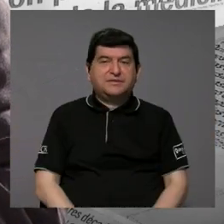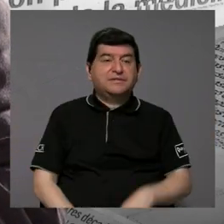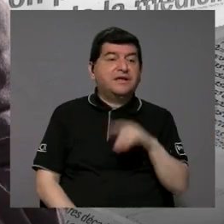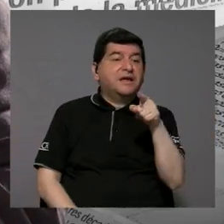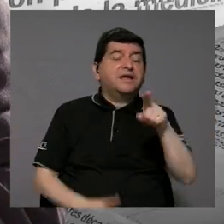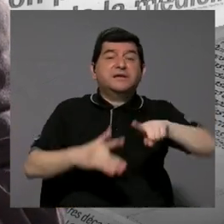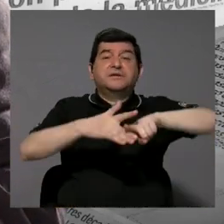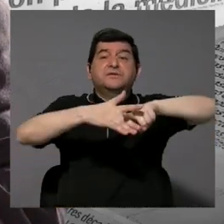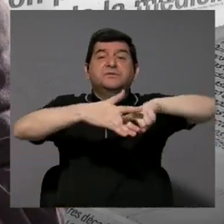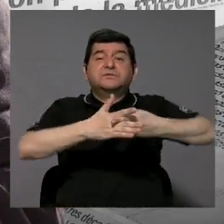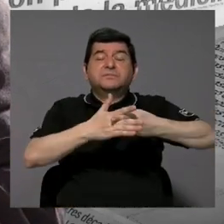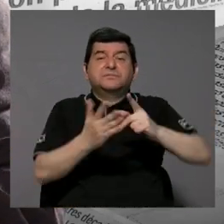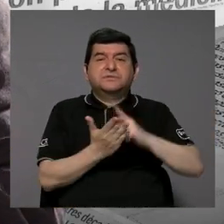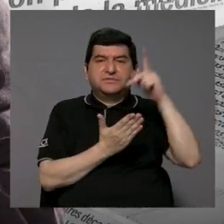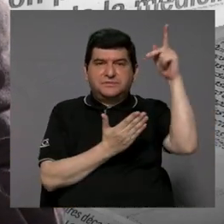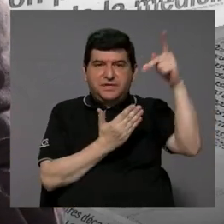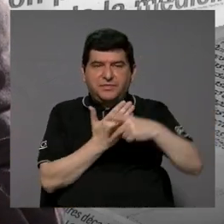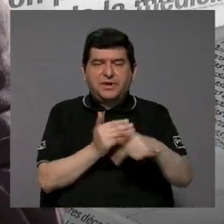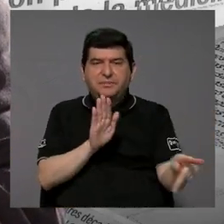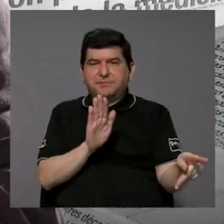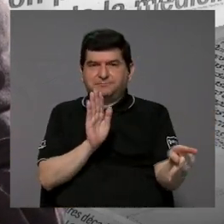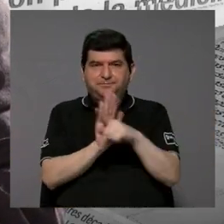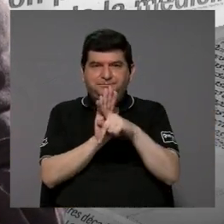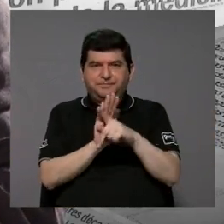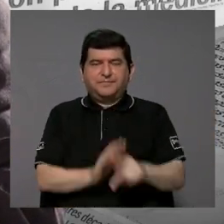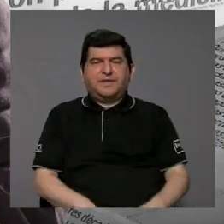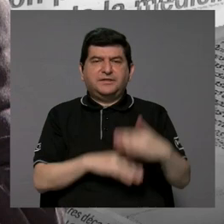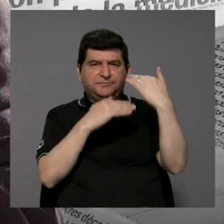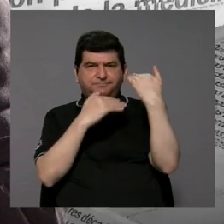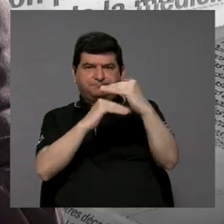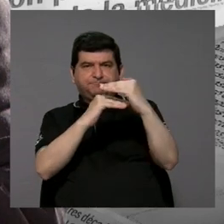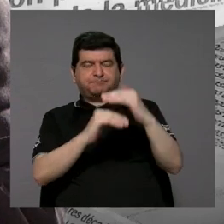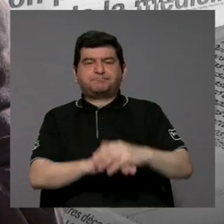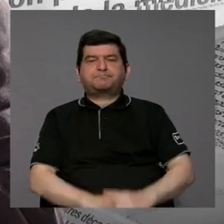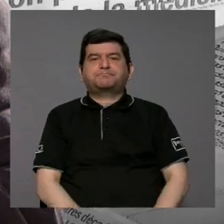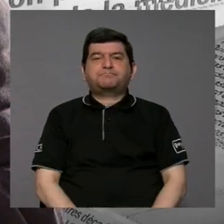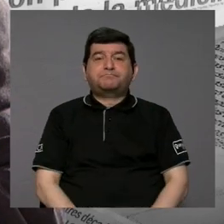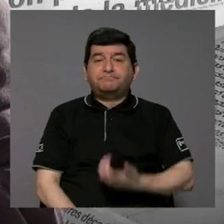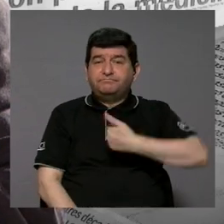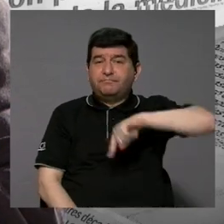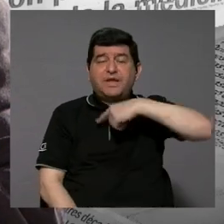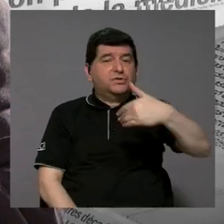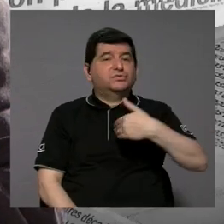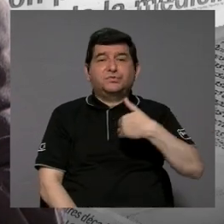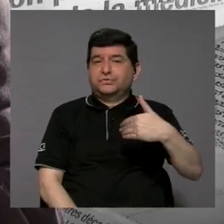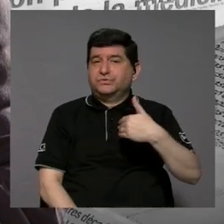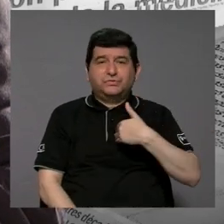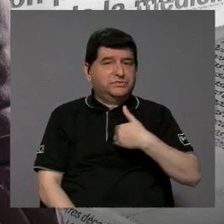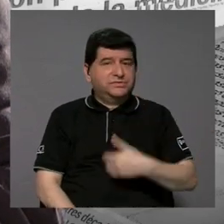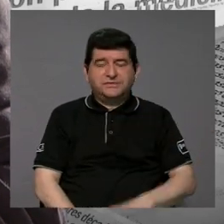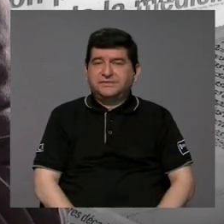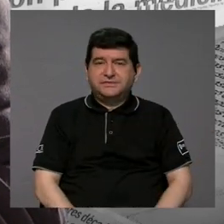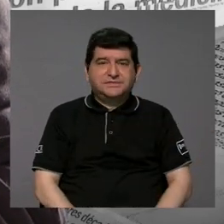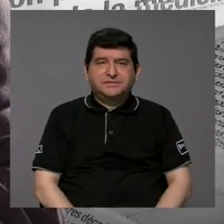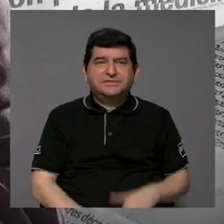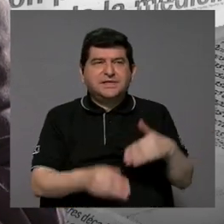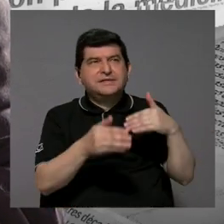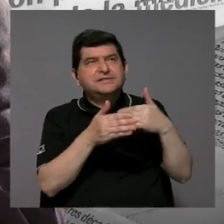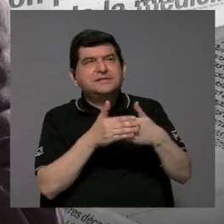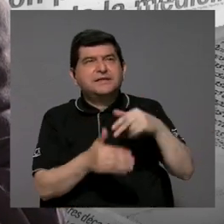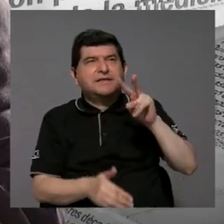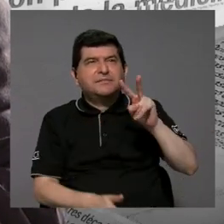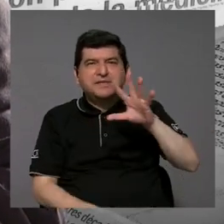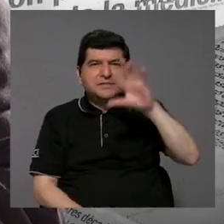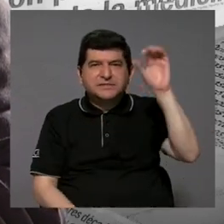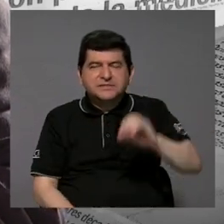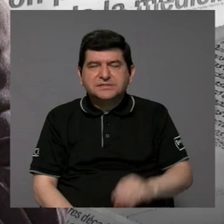empezado un programa de prohibición y de restricción que no tenemos nosotros. Cerca del 25